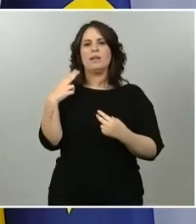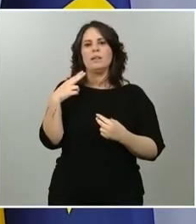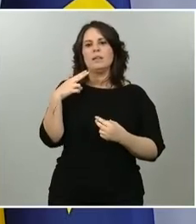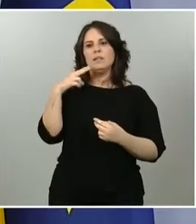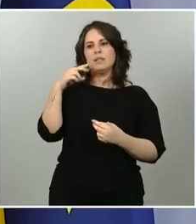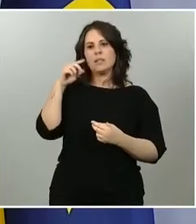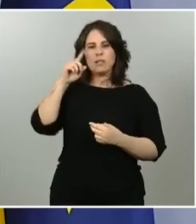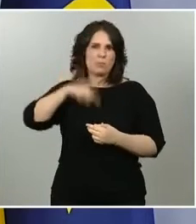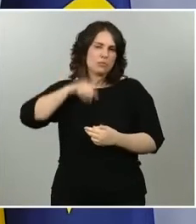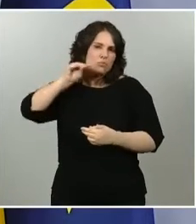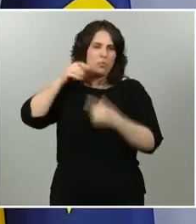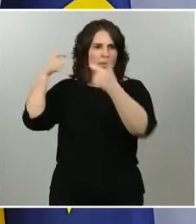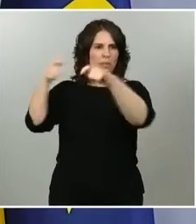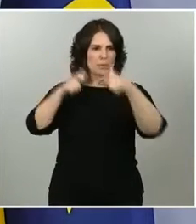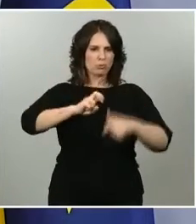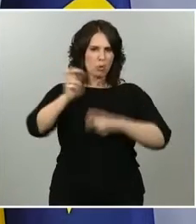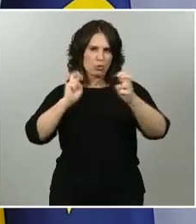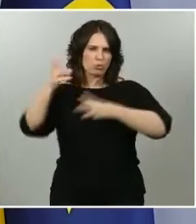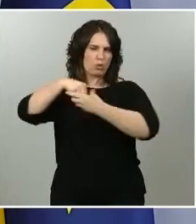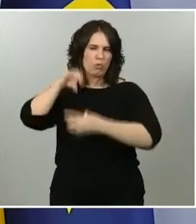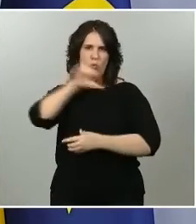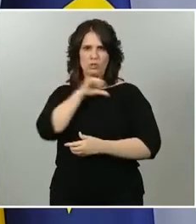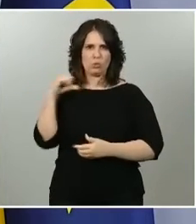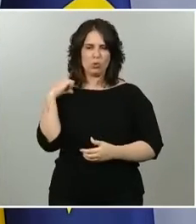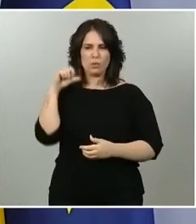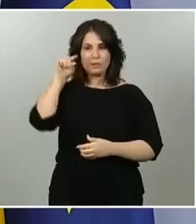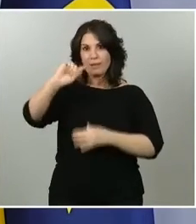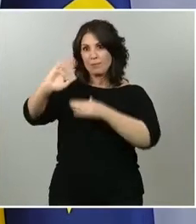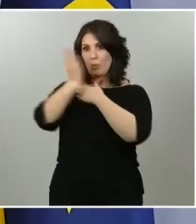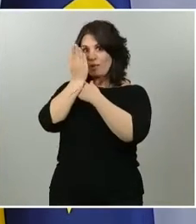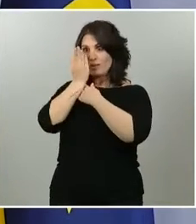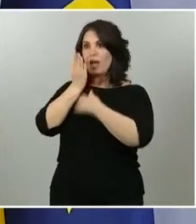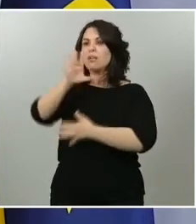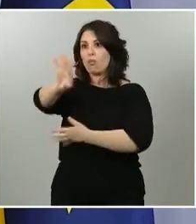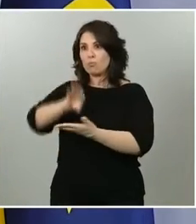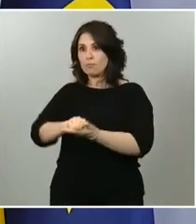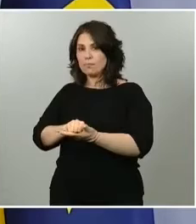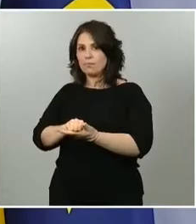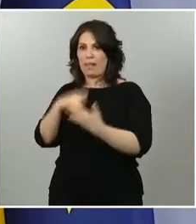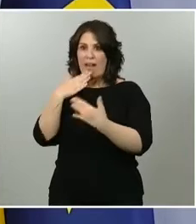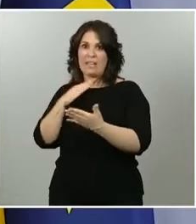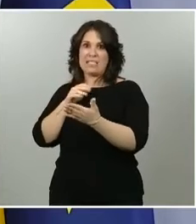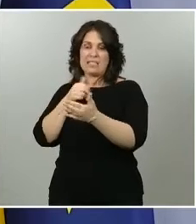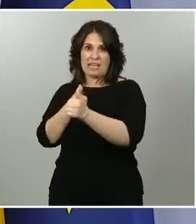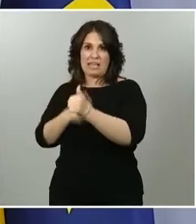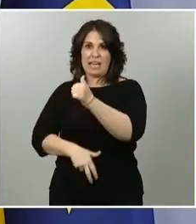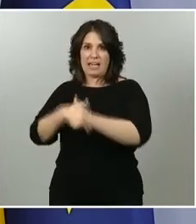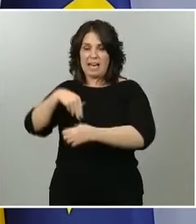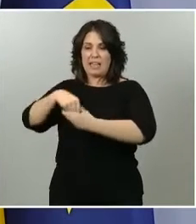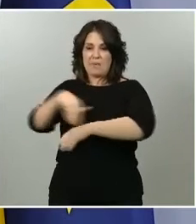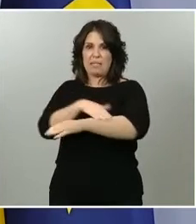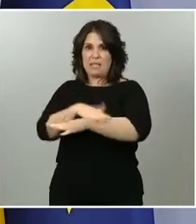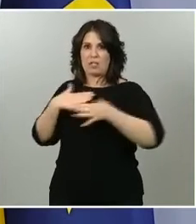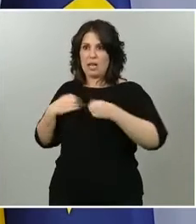departamentos de las comunidades autónomas. Estas propuestas son remitidas a través de la Secretaría General del Ministerio de Sanidad a nuestro